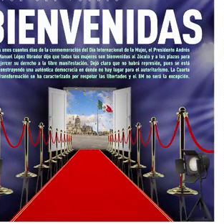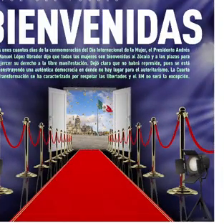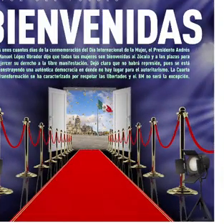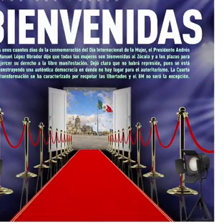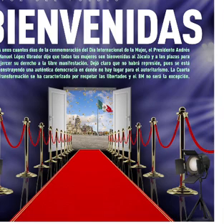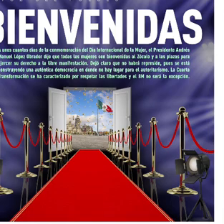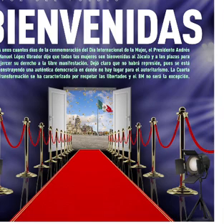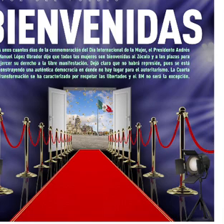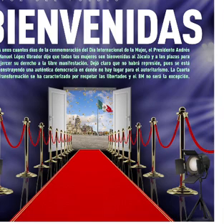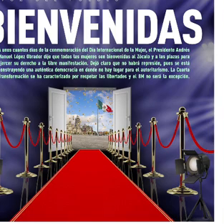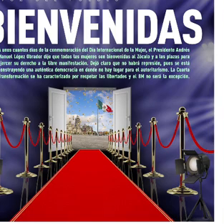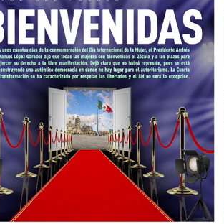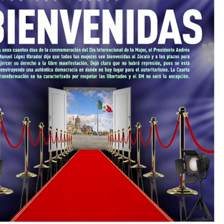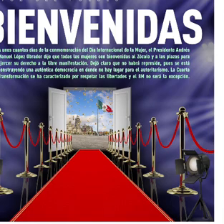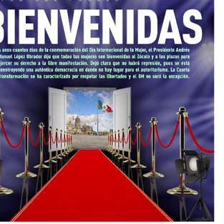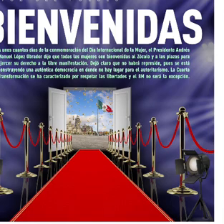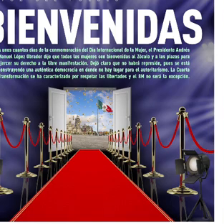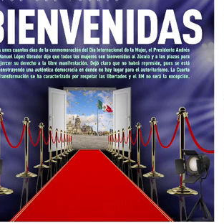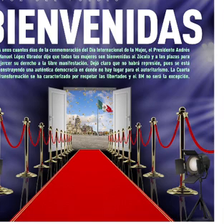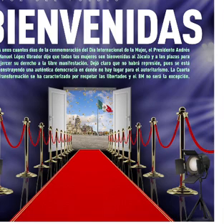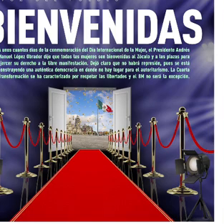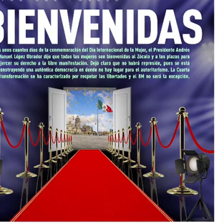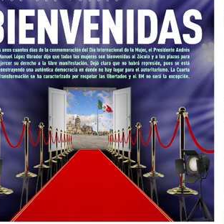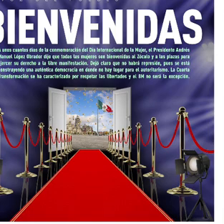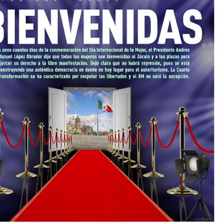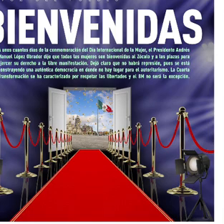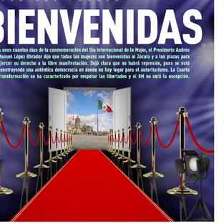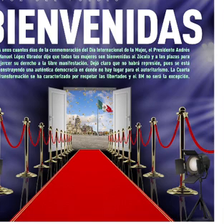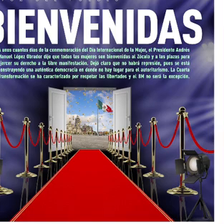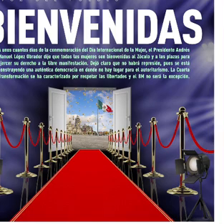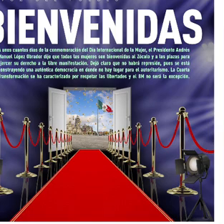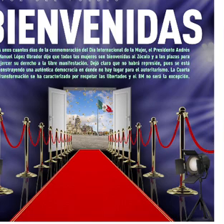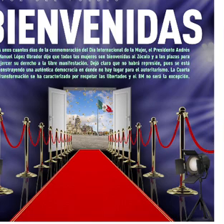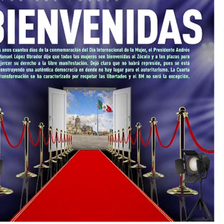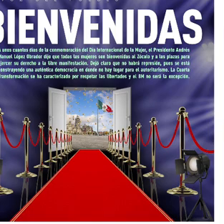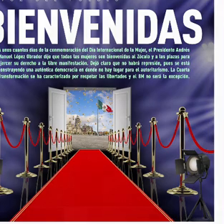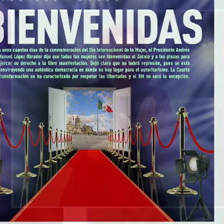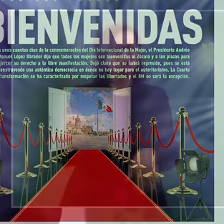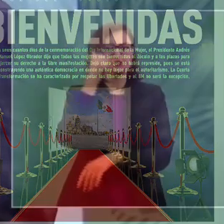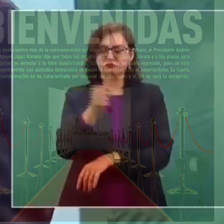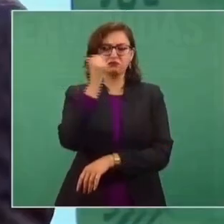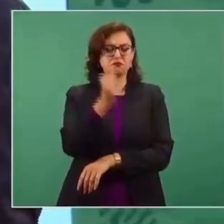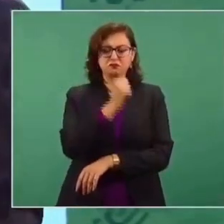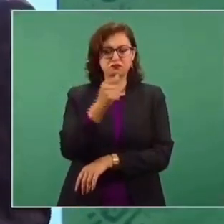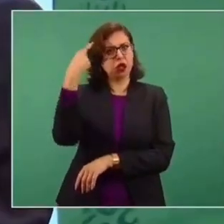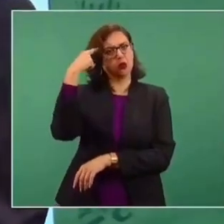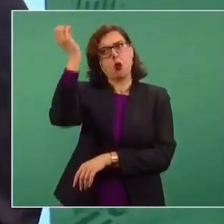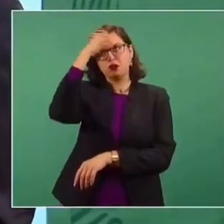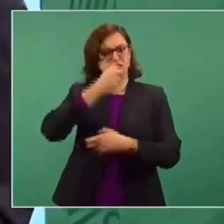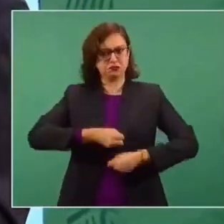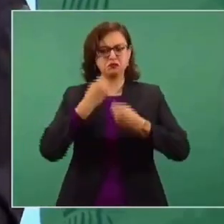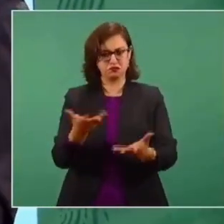a mí me gustaría, porque en estos tiempos hay transparencia y siempre se dice lo que se piensa,